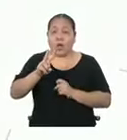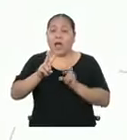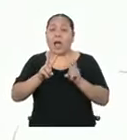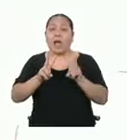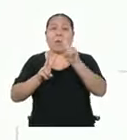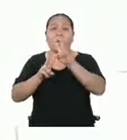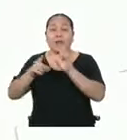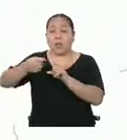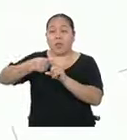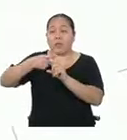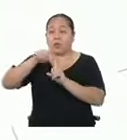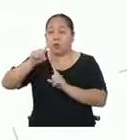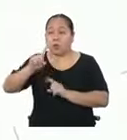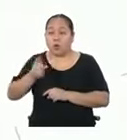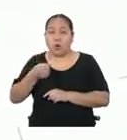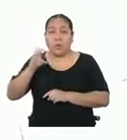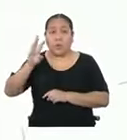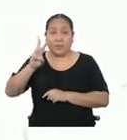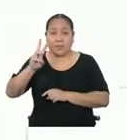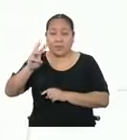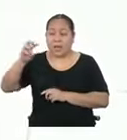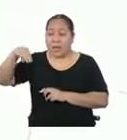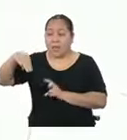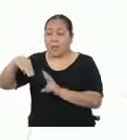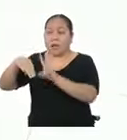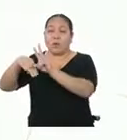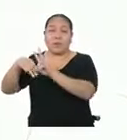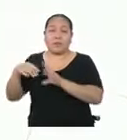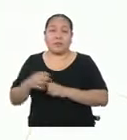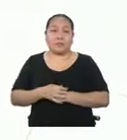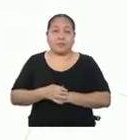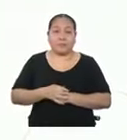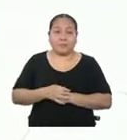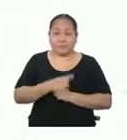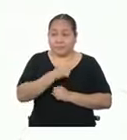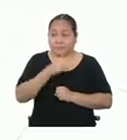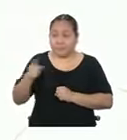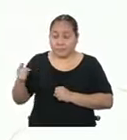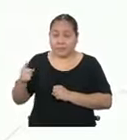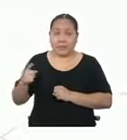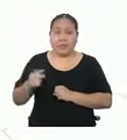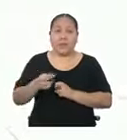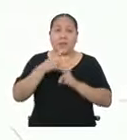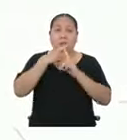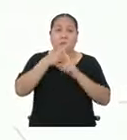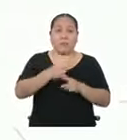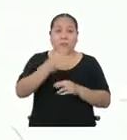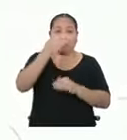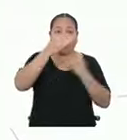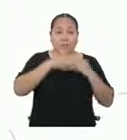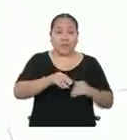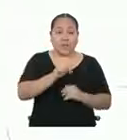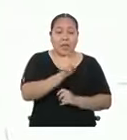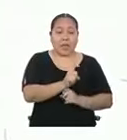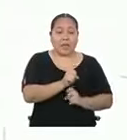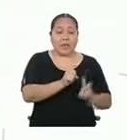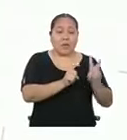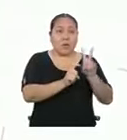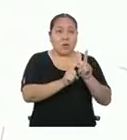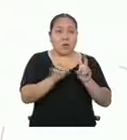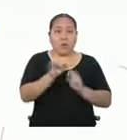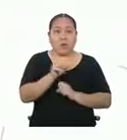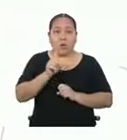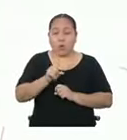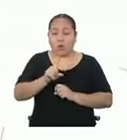al cuadrado más uno coma seis metros al cuadrado. Entonces, resulta que X al cuadrado